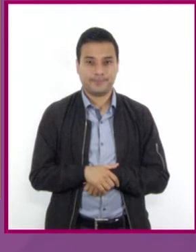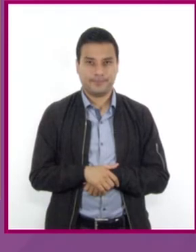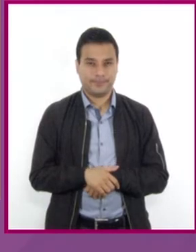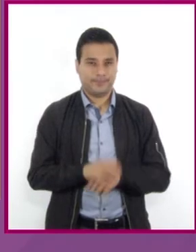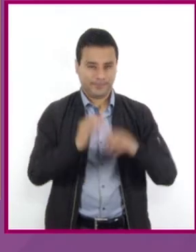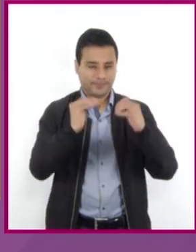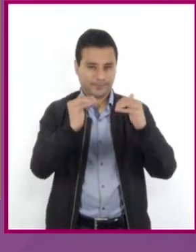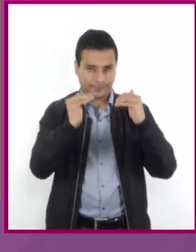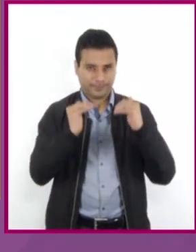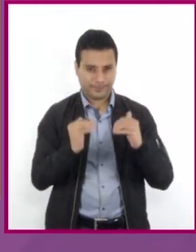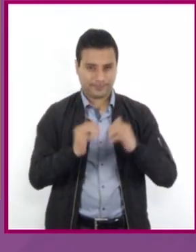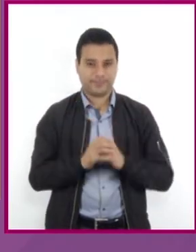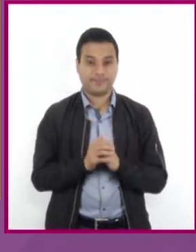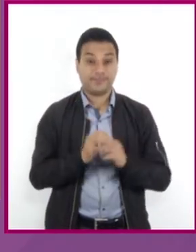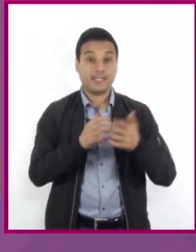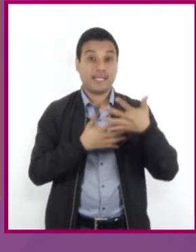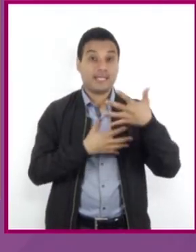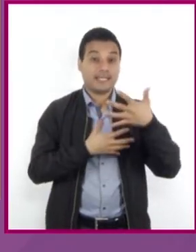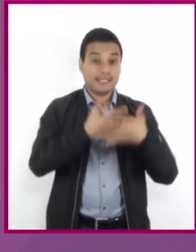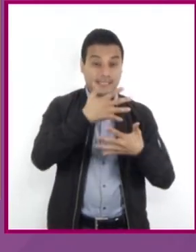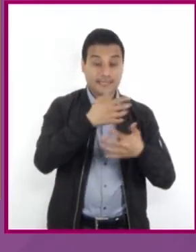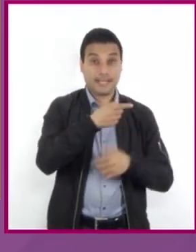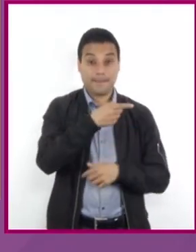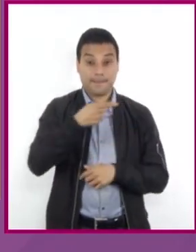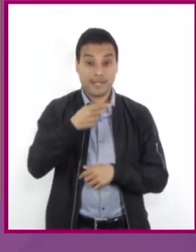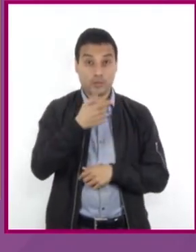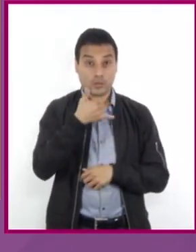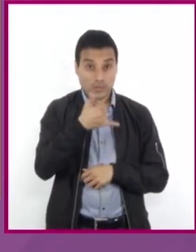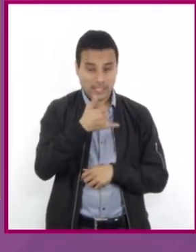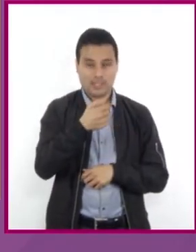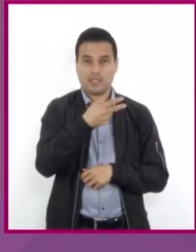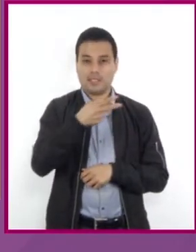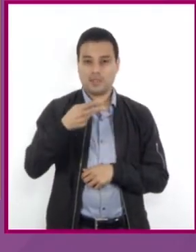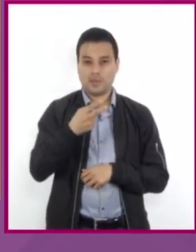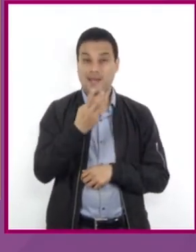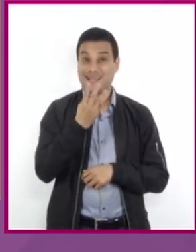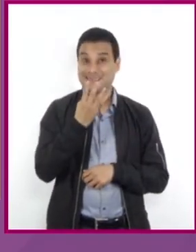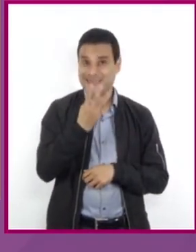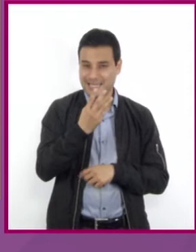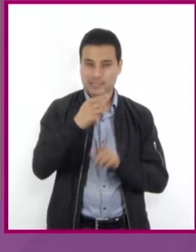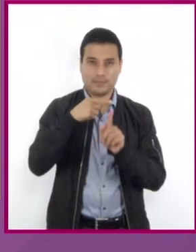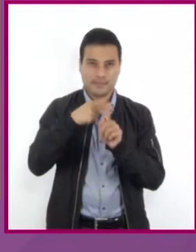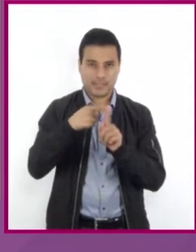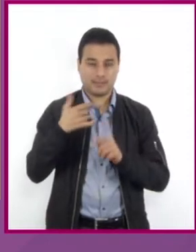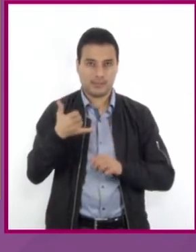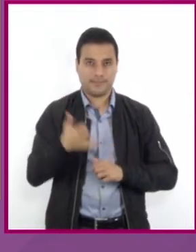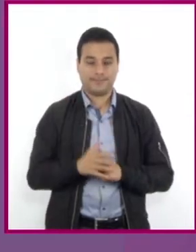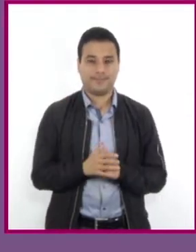forma. 15 menos Y es igual a 3 más Y.